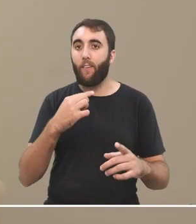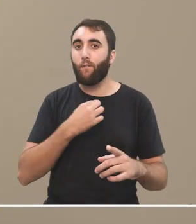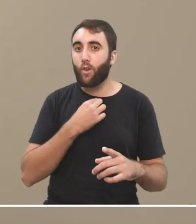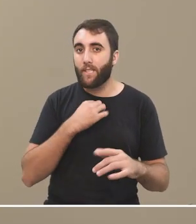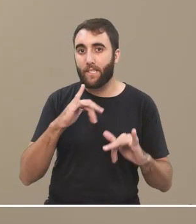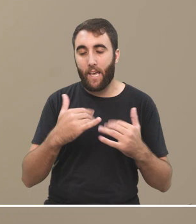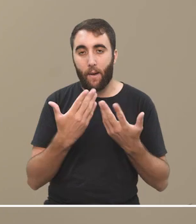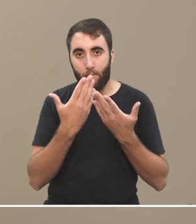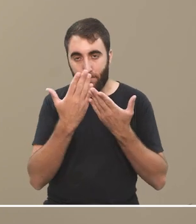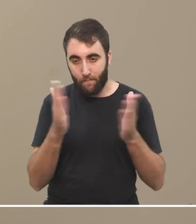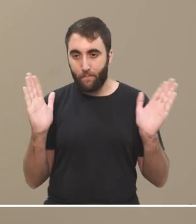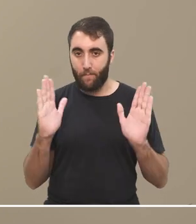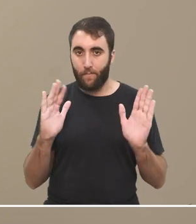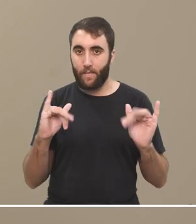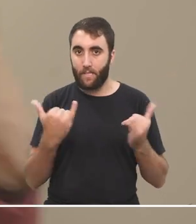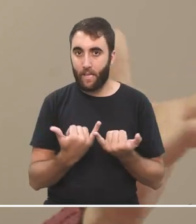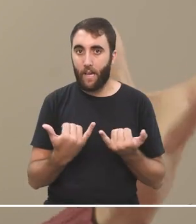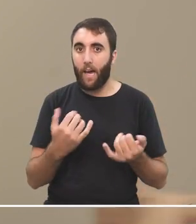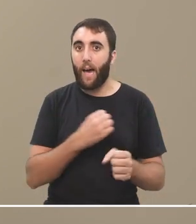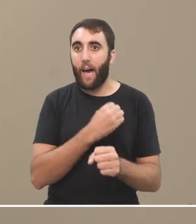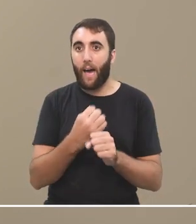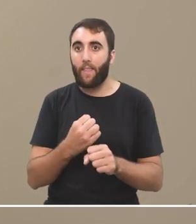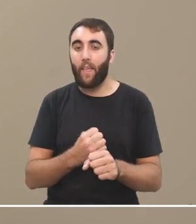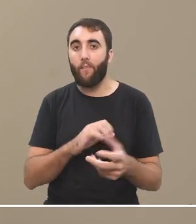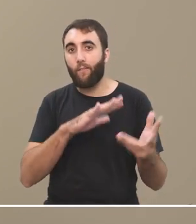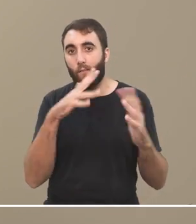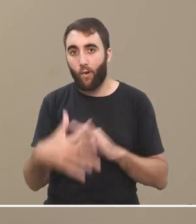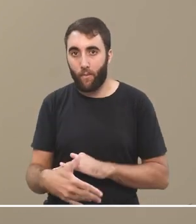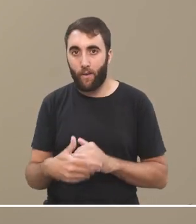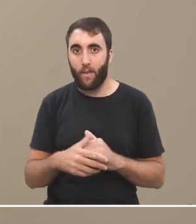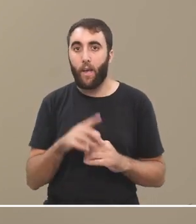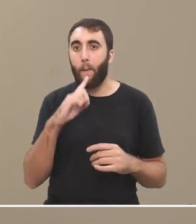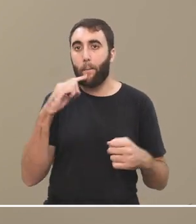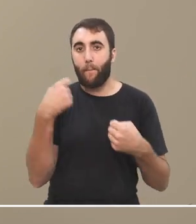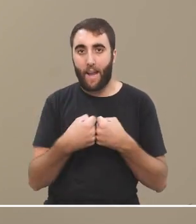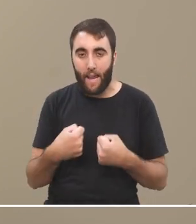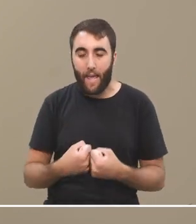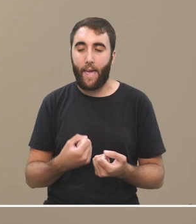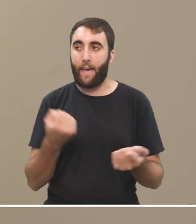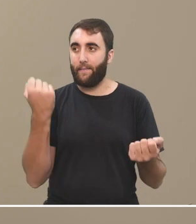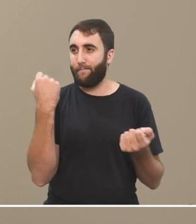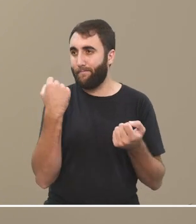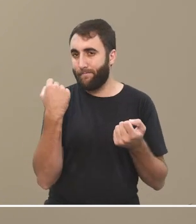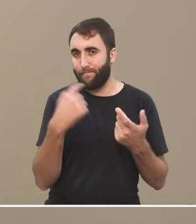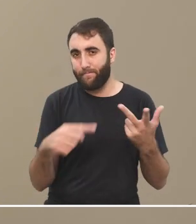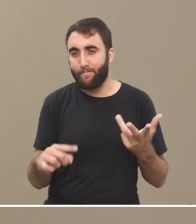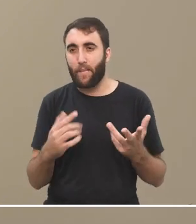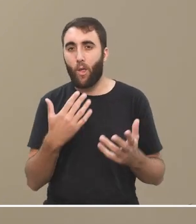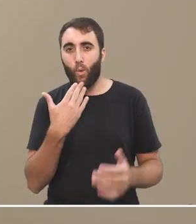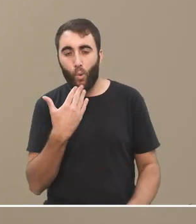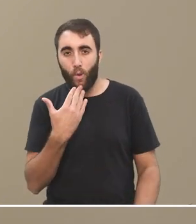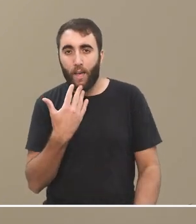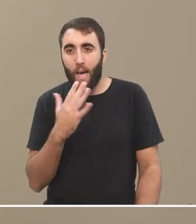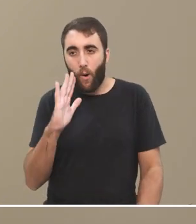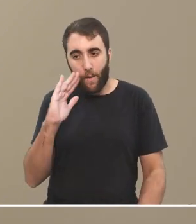ampliaron e incluso la vociferación también se amplió y las peleas y demás entonces se puso sobre la mesa